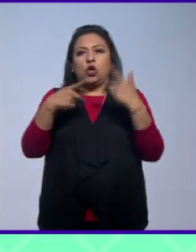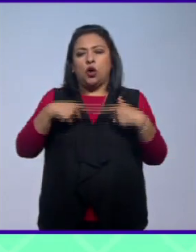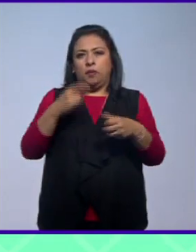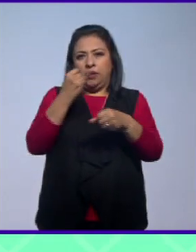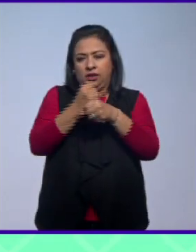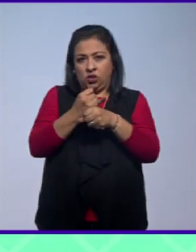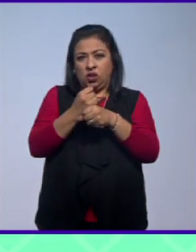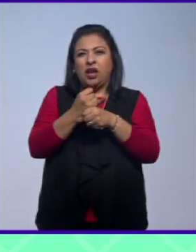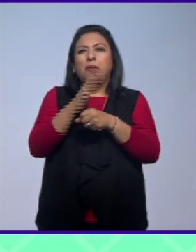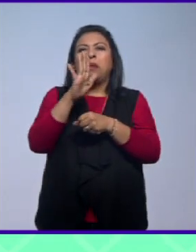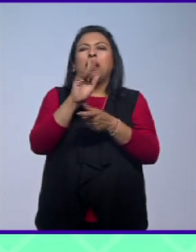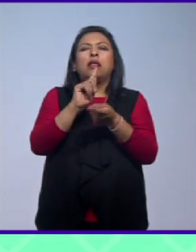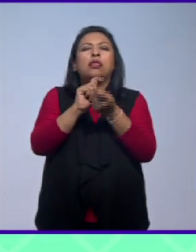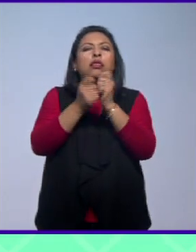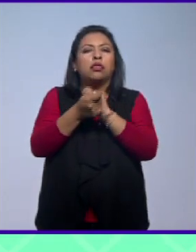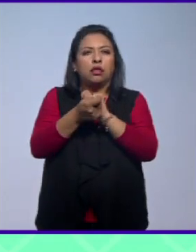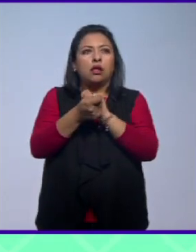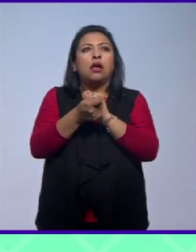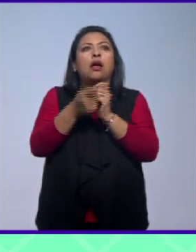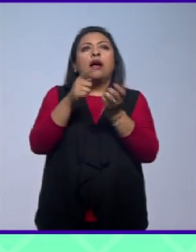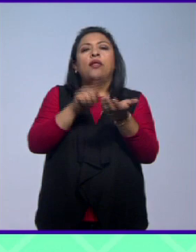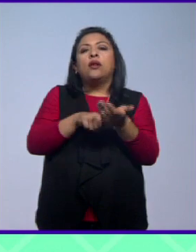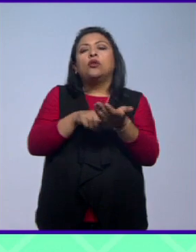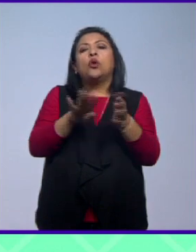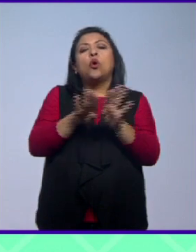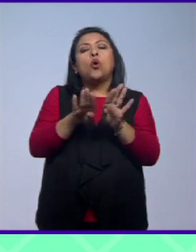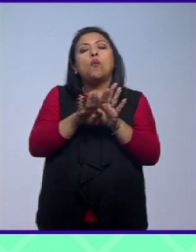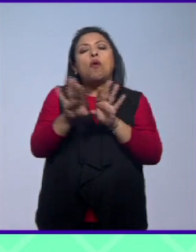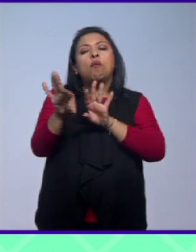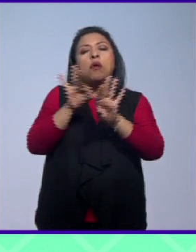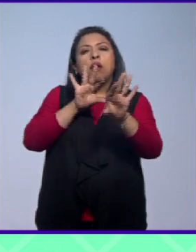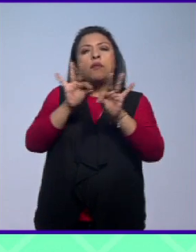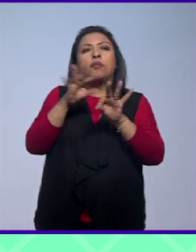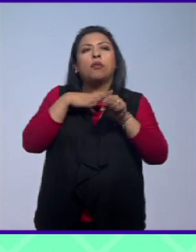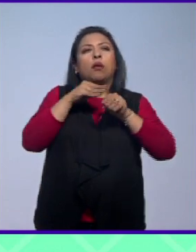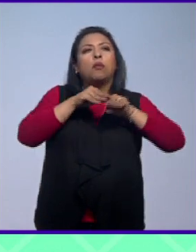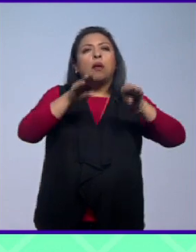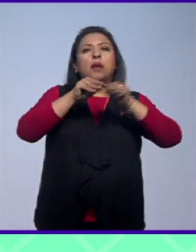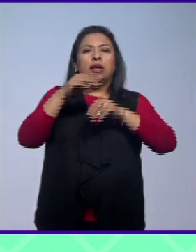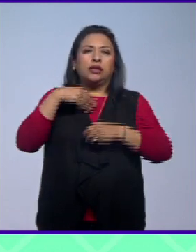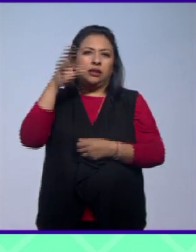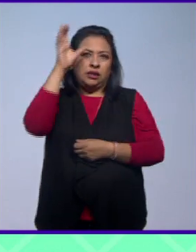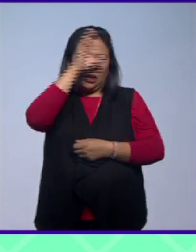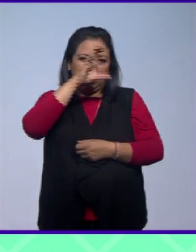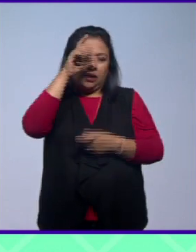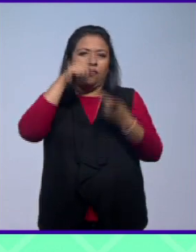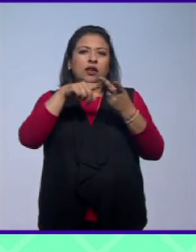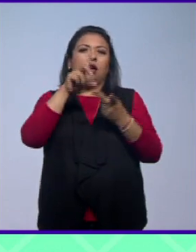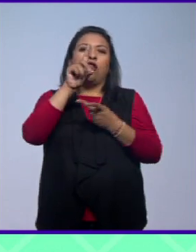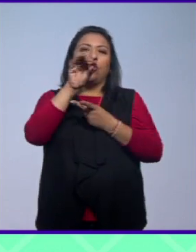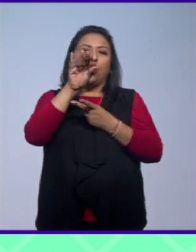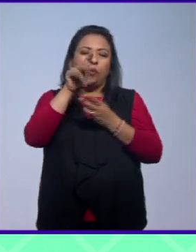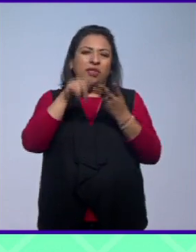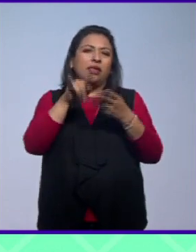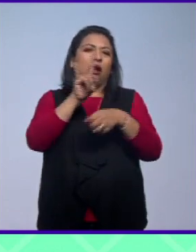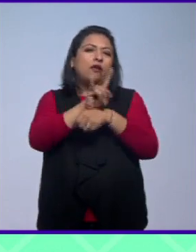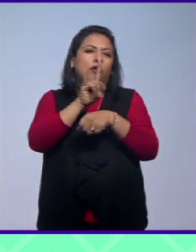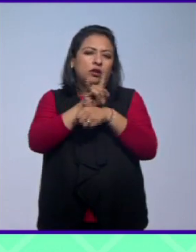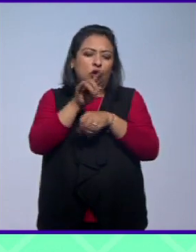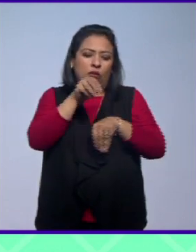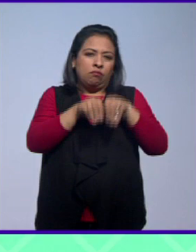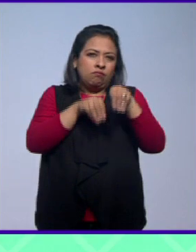poco un poco transgénero porque la estructura roba elementos de la divulgación científica elementos del documental y de la ficción